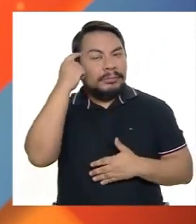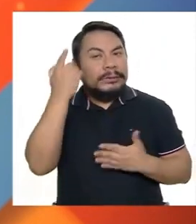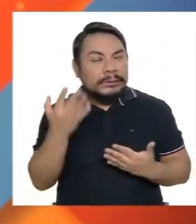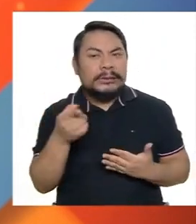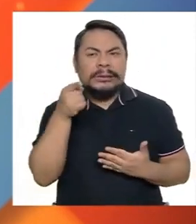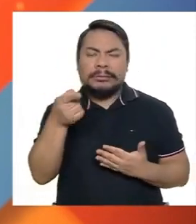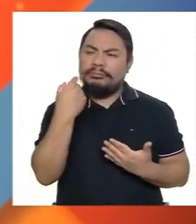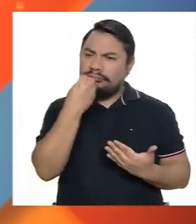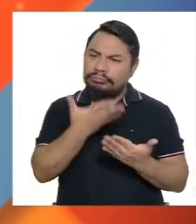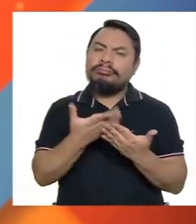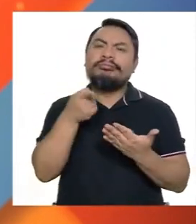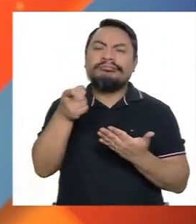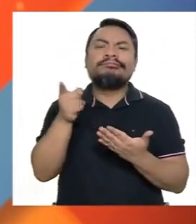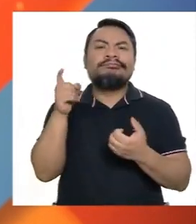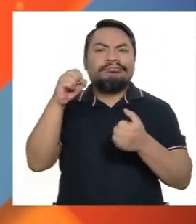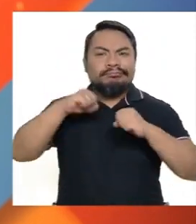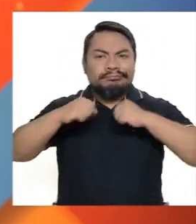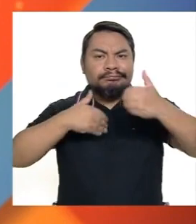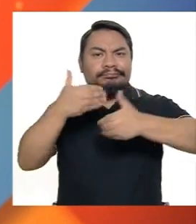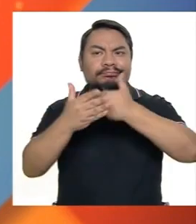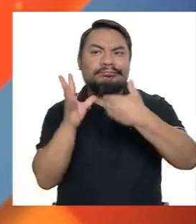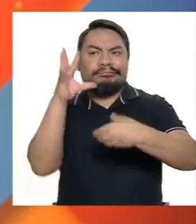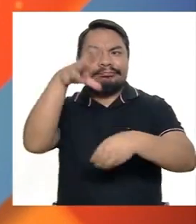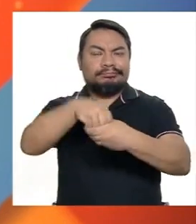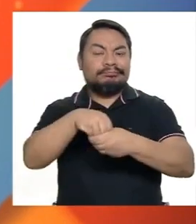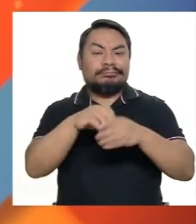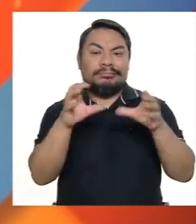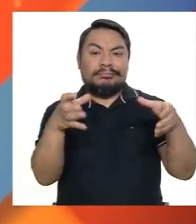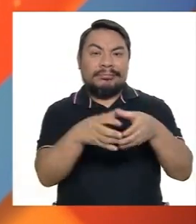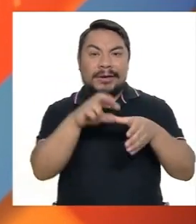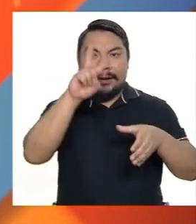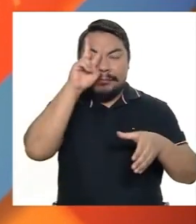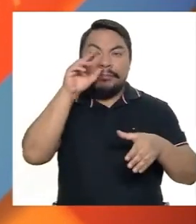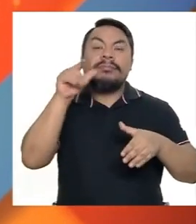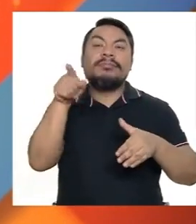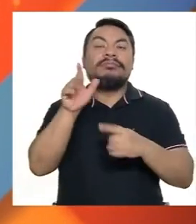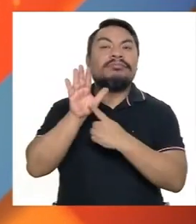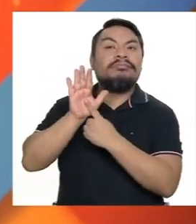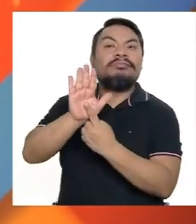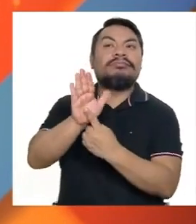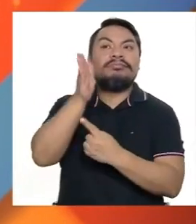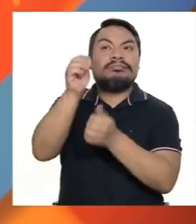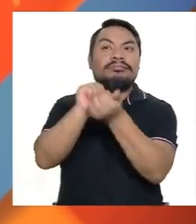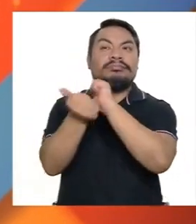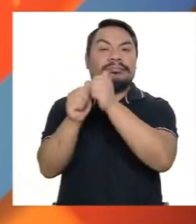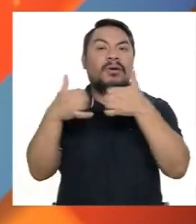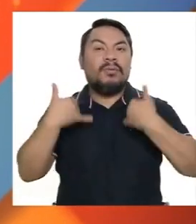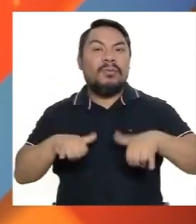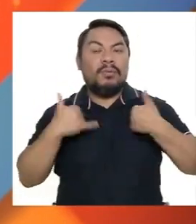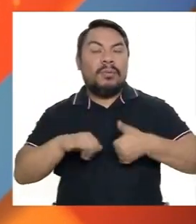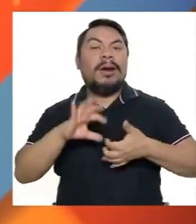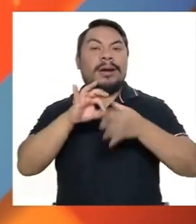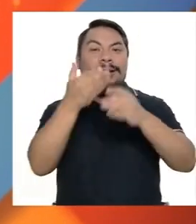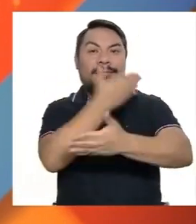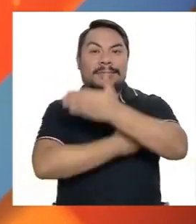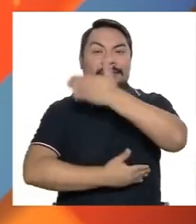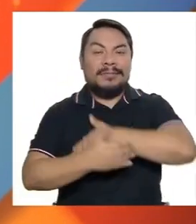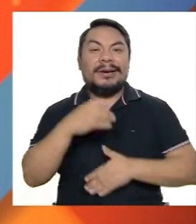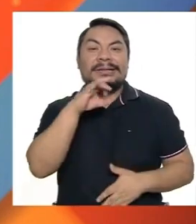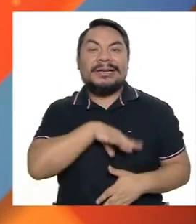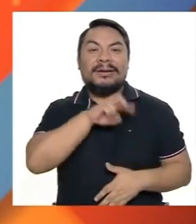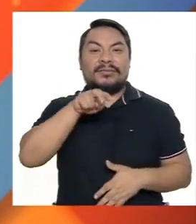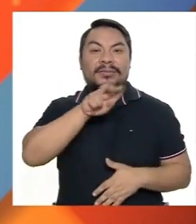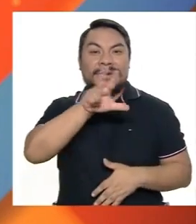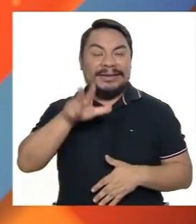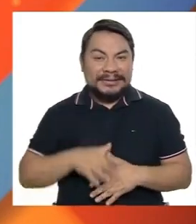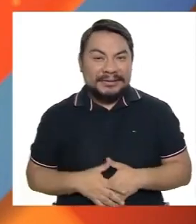intelectual que es un gran nadador e inclusive formó parte de la selección peruana que nos representó en los Juegos para Panamericanos